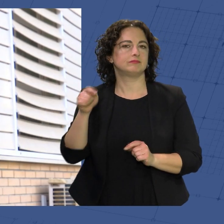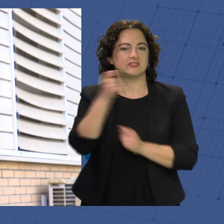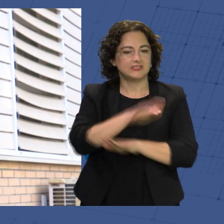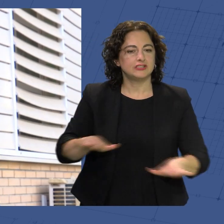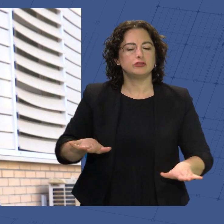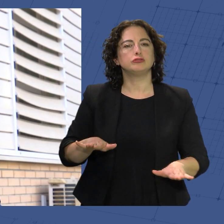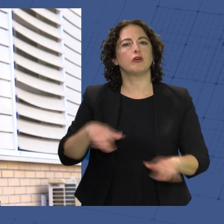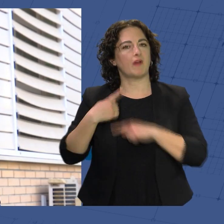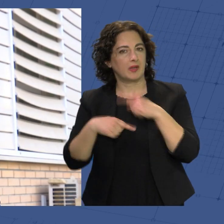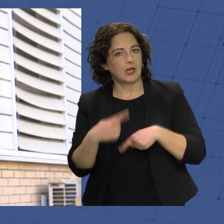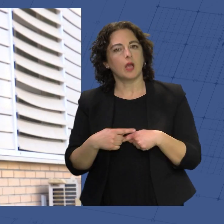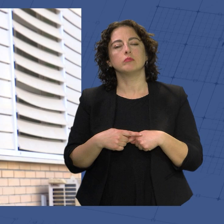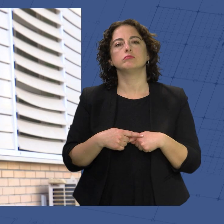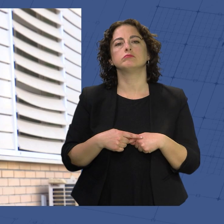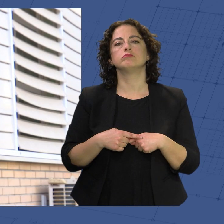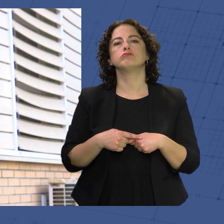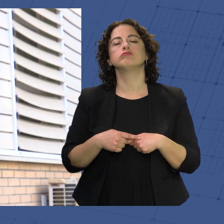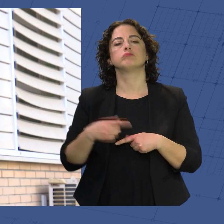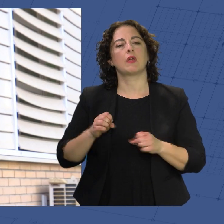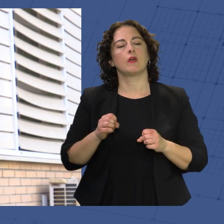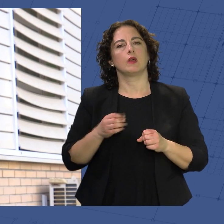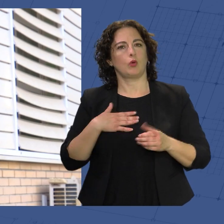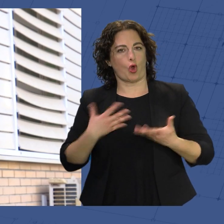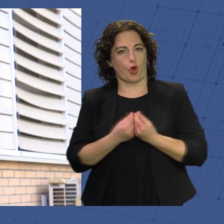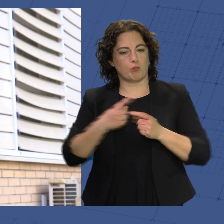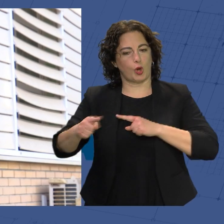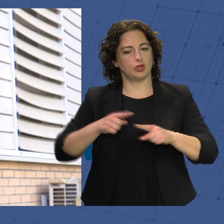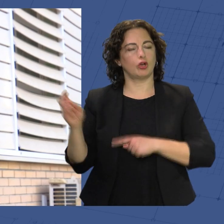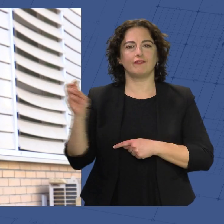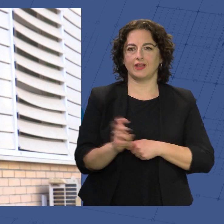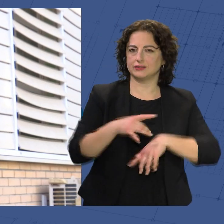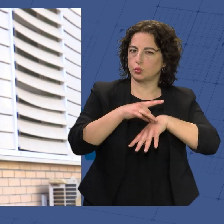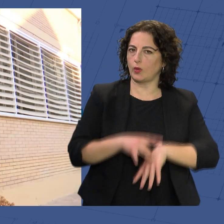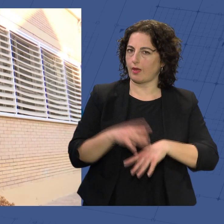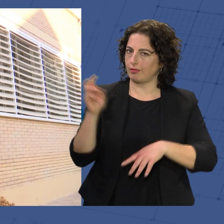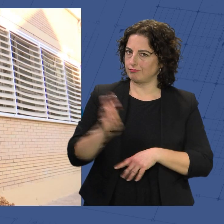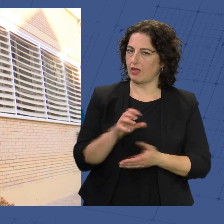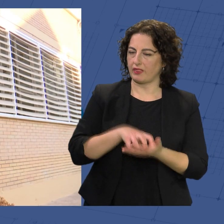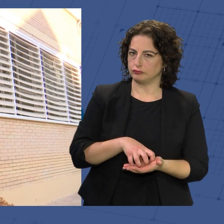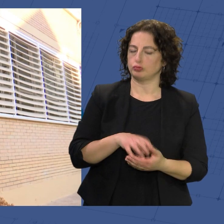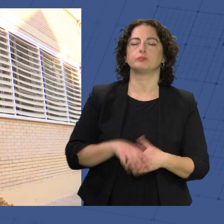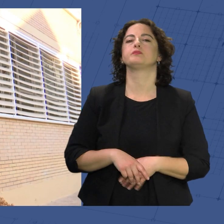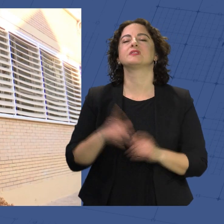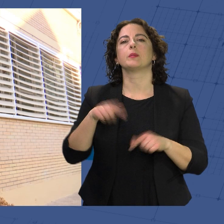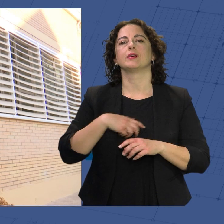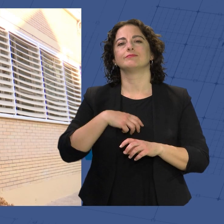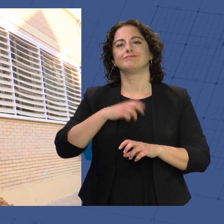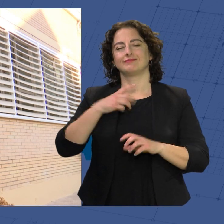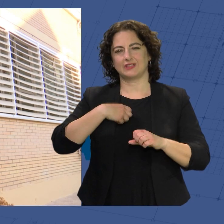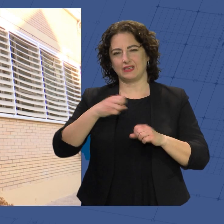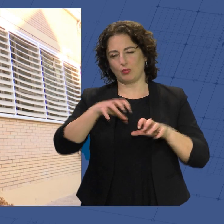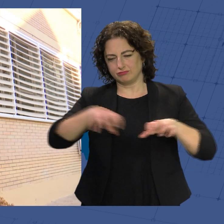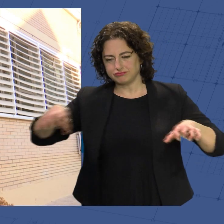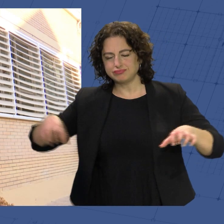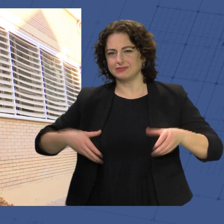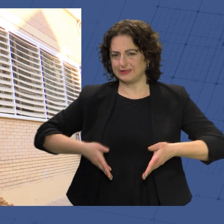sienten y las familias en dejar a sus hijos con los monitores para que vengan más seguros al centro. Además, se han realizado cambios en la infraestructura vial con